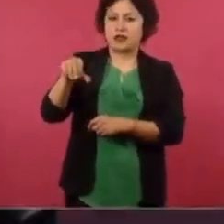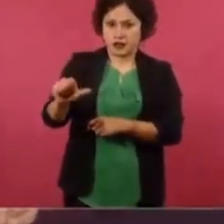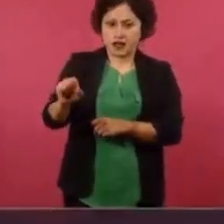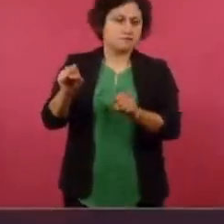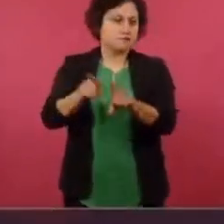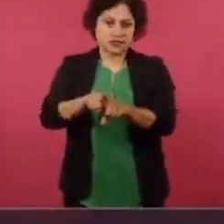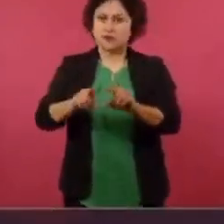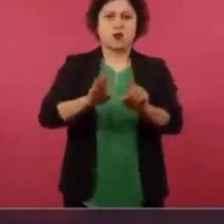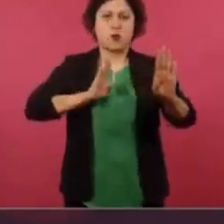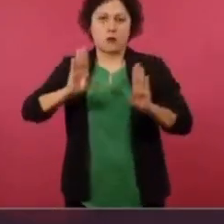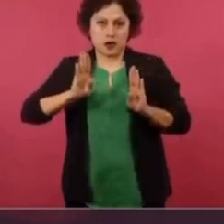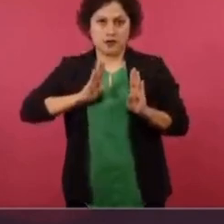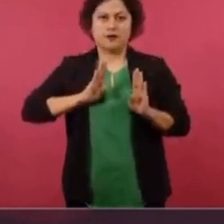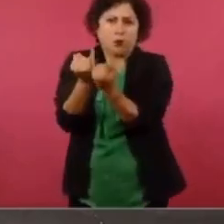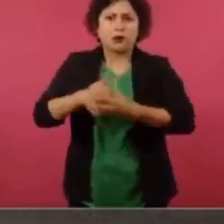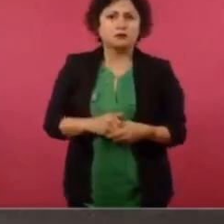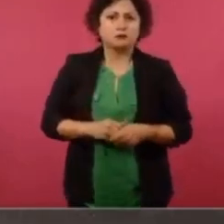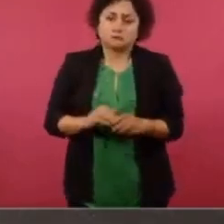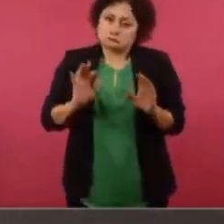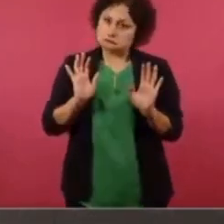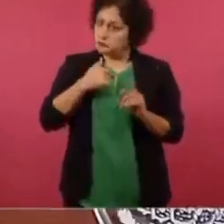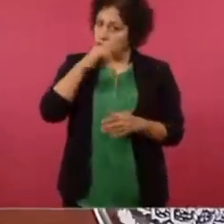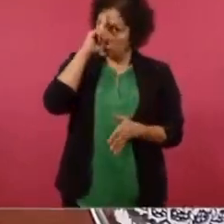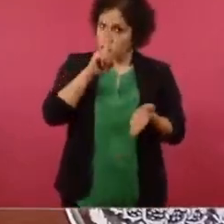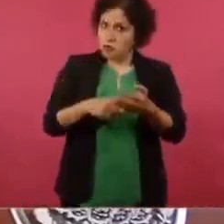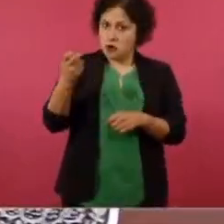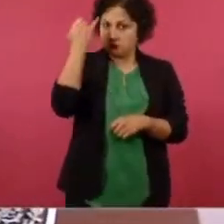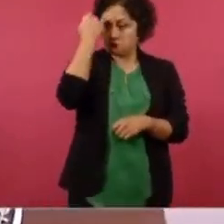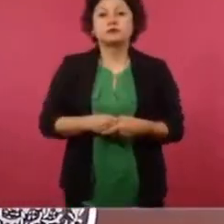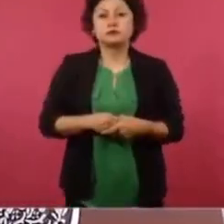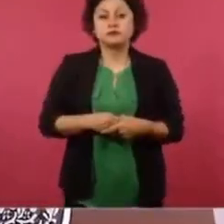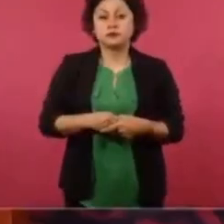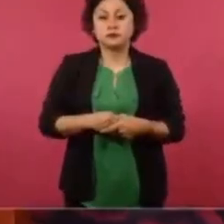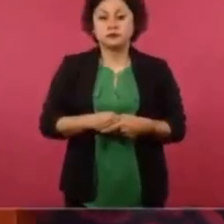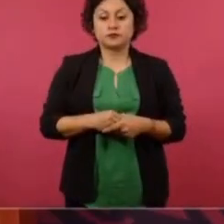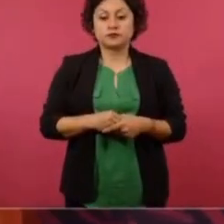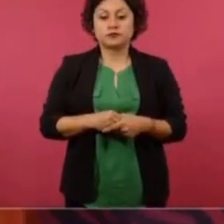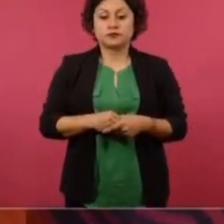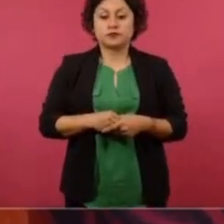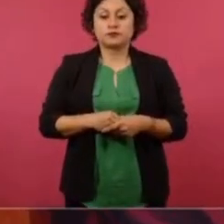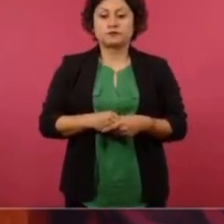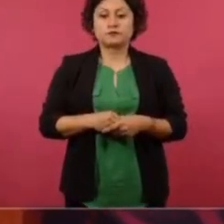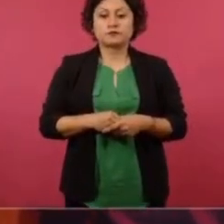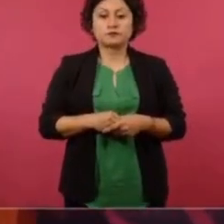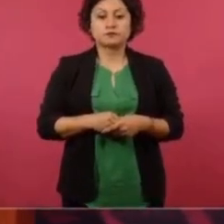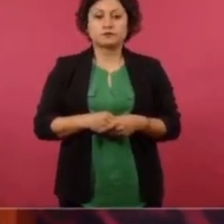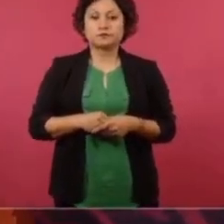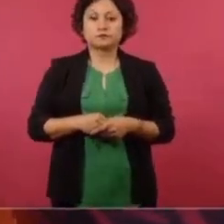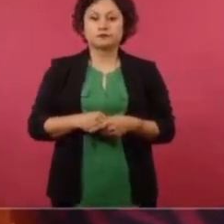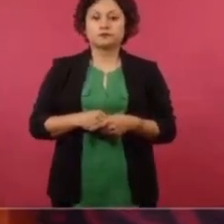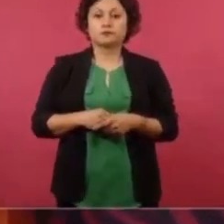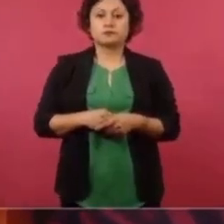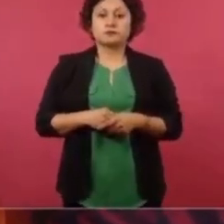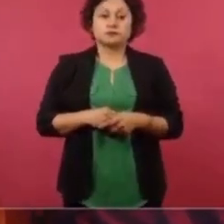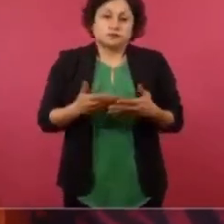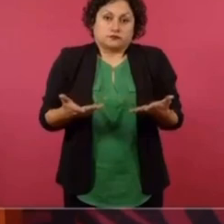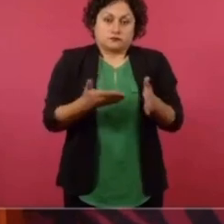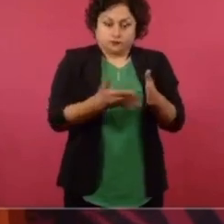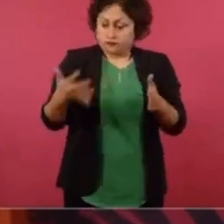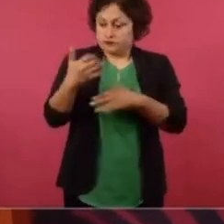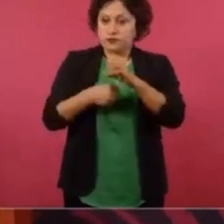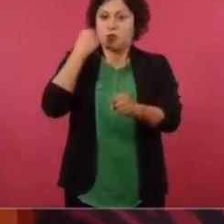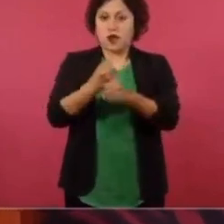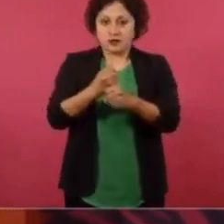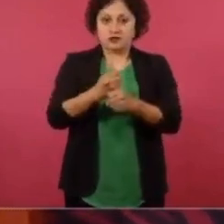como el Ejército, como la Fuerza Aérea, una rama. Yo soy partidario de eso porque se ha construido en cinco años la Guardia Nacional,